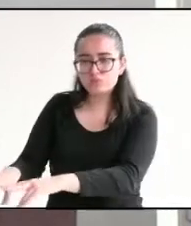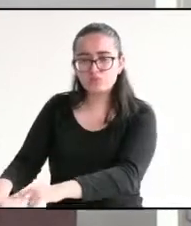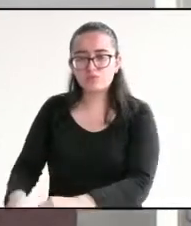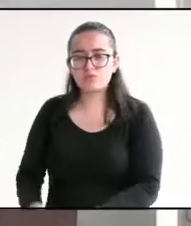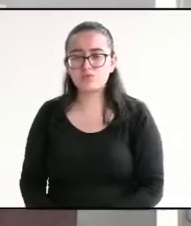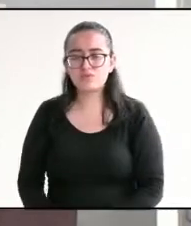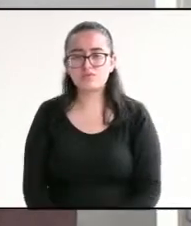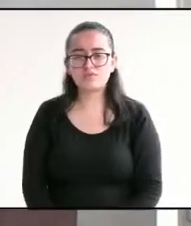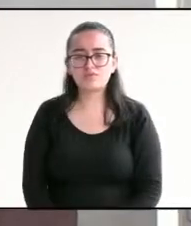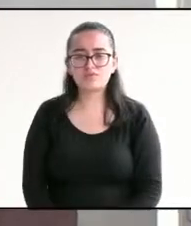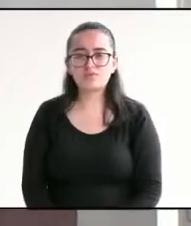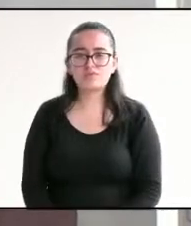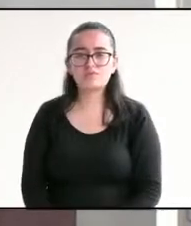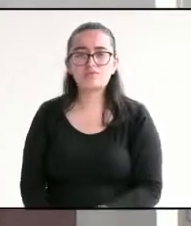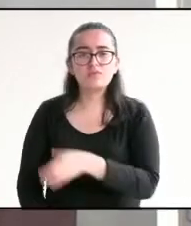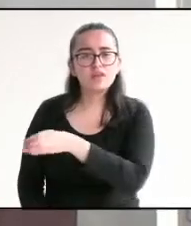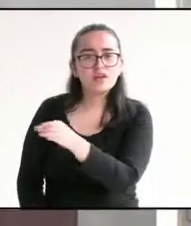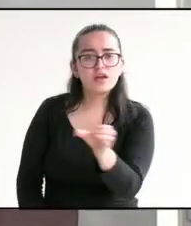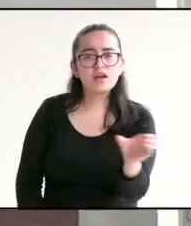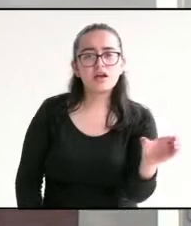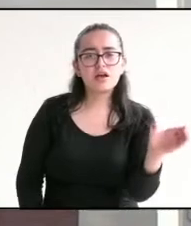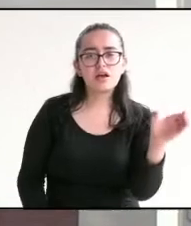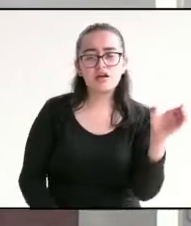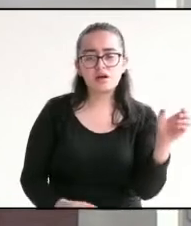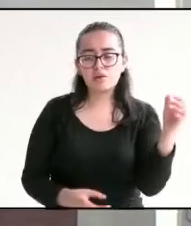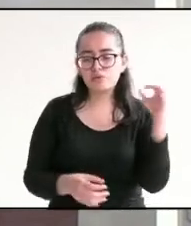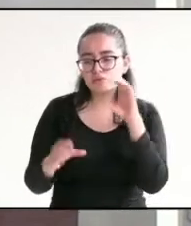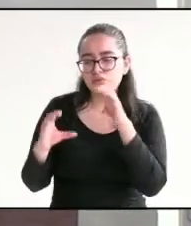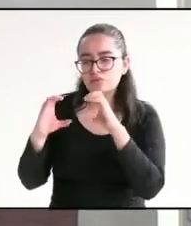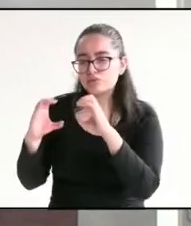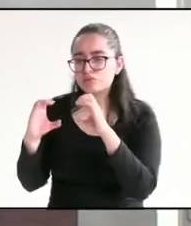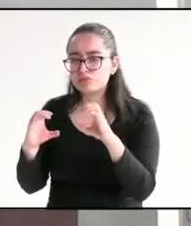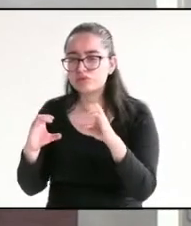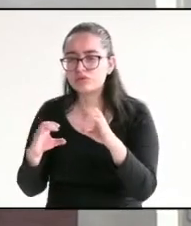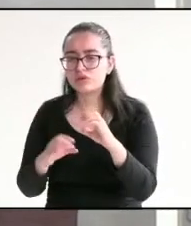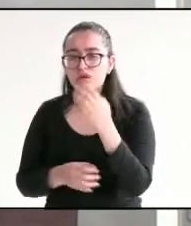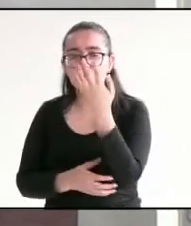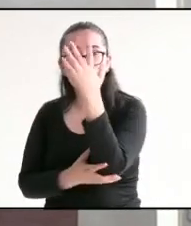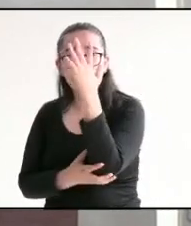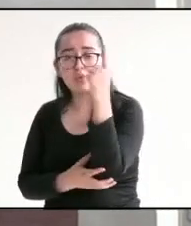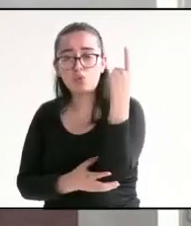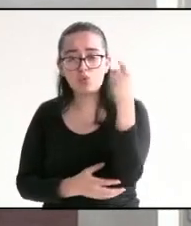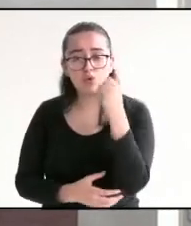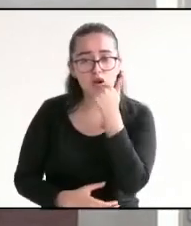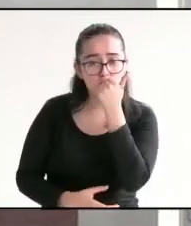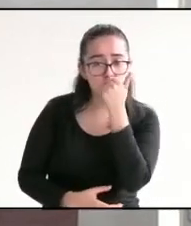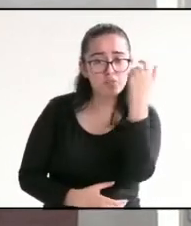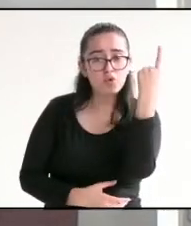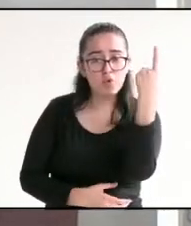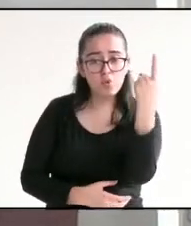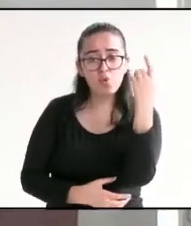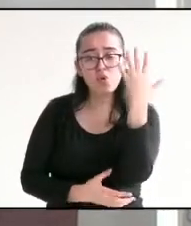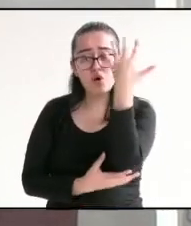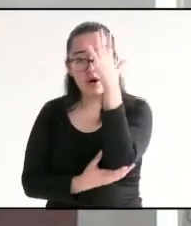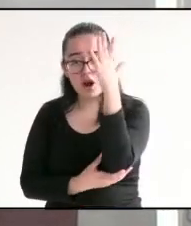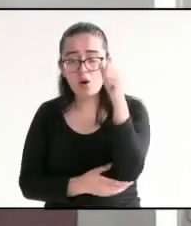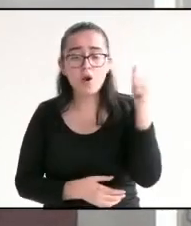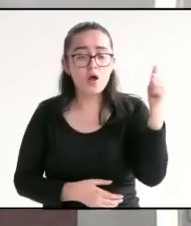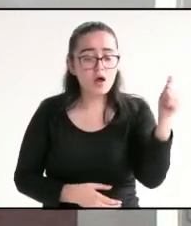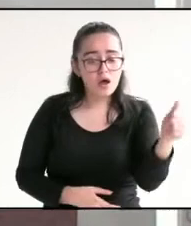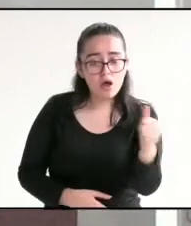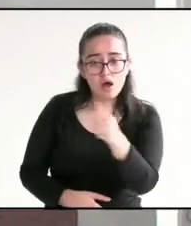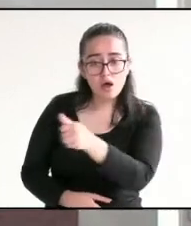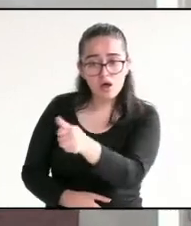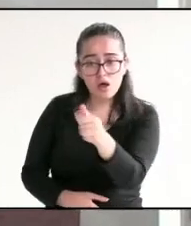el riego de los cultivos. Se llevará a cabo el programa Un Estudiante, un Árbol, en donde se propondrá en las escuelas que cada estudiante